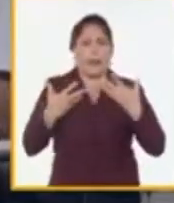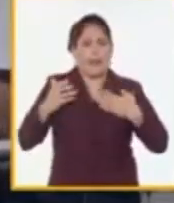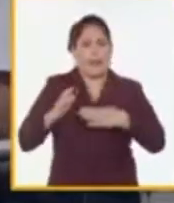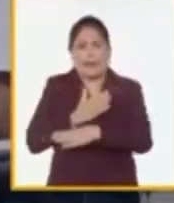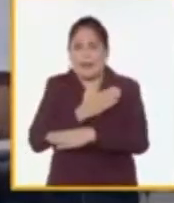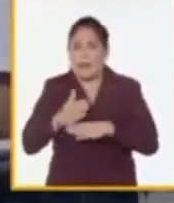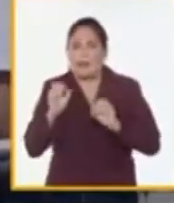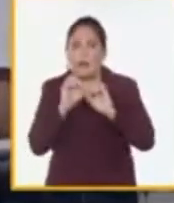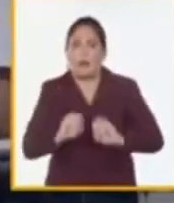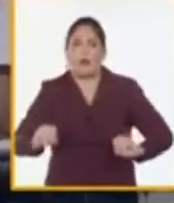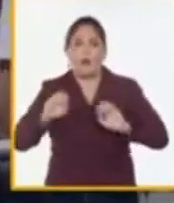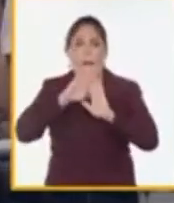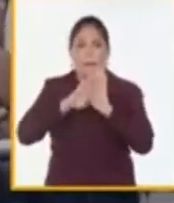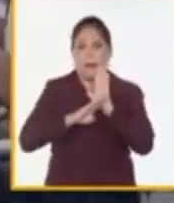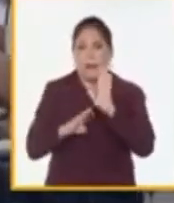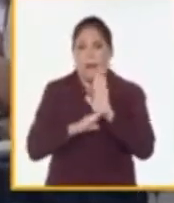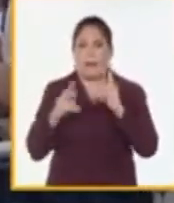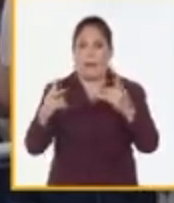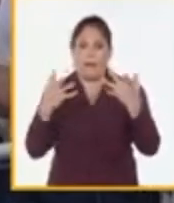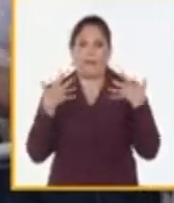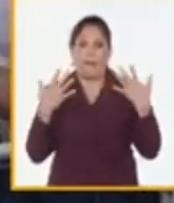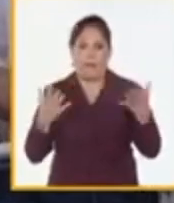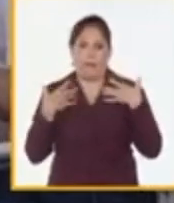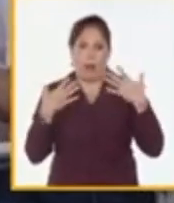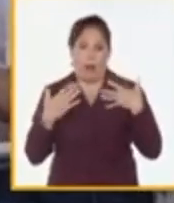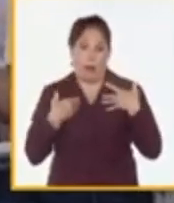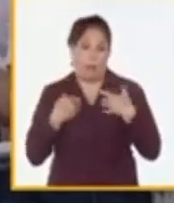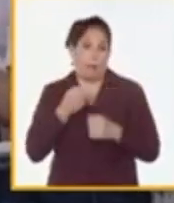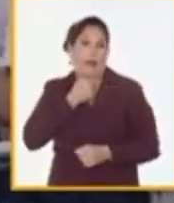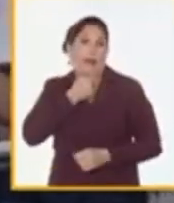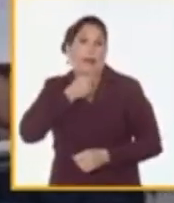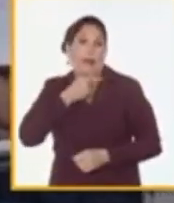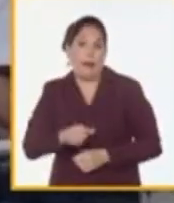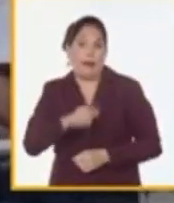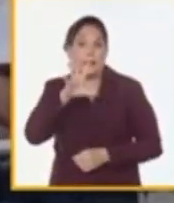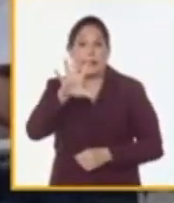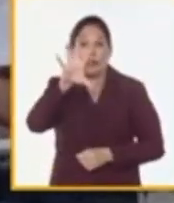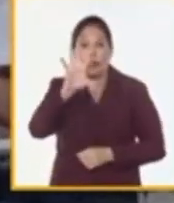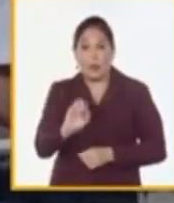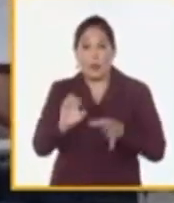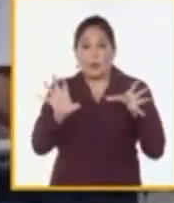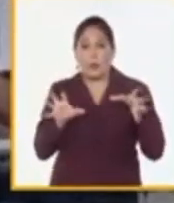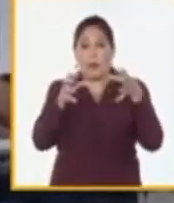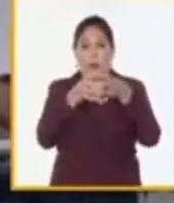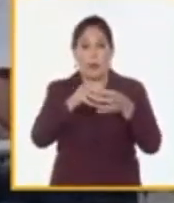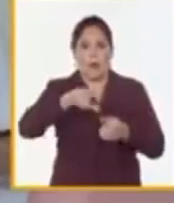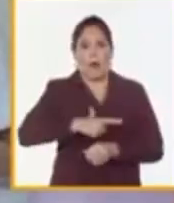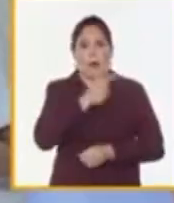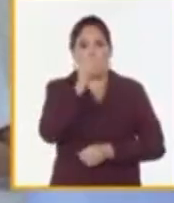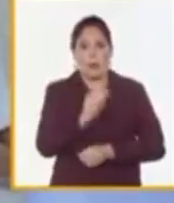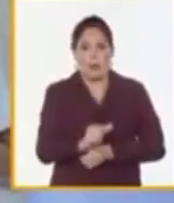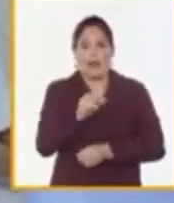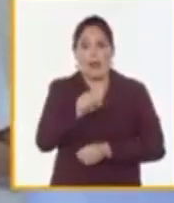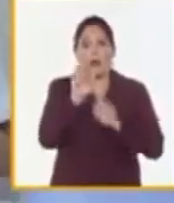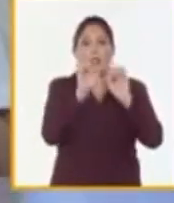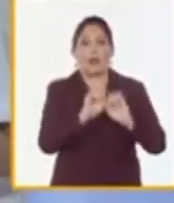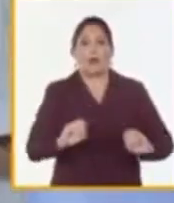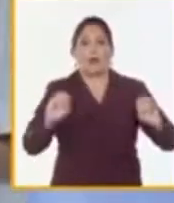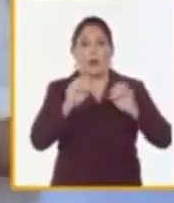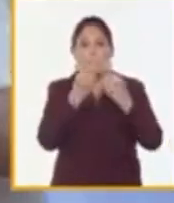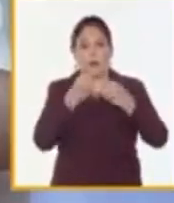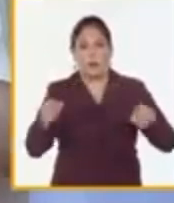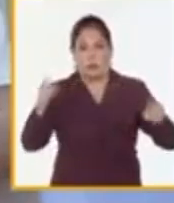programa de verano en las comunidades. Más de 50 brigadas artísticas se han organizado en todo el país